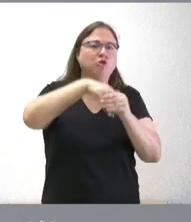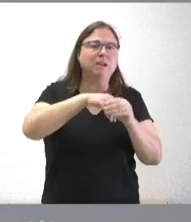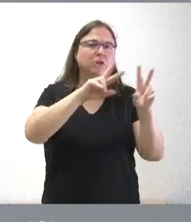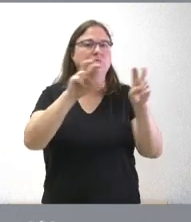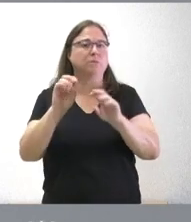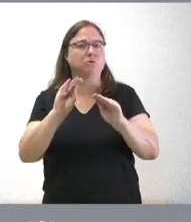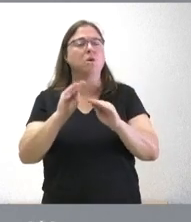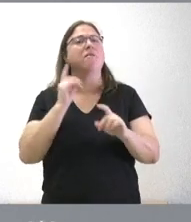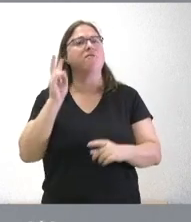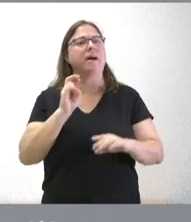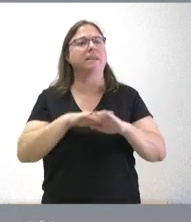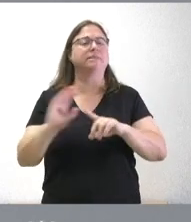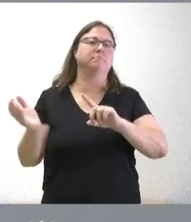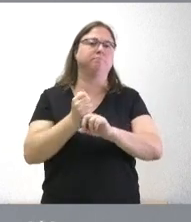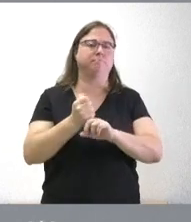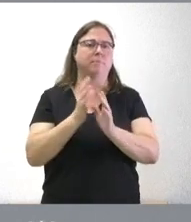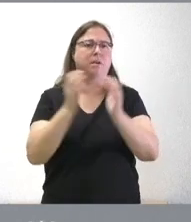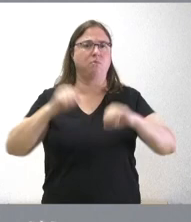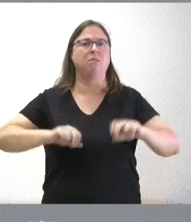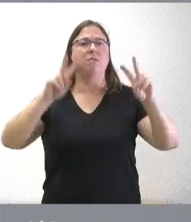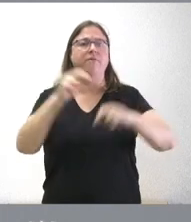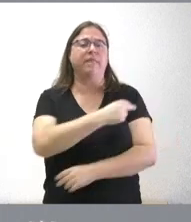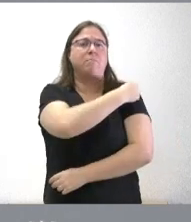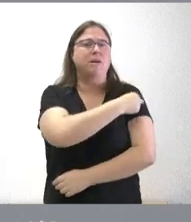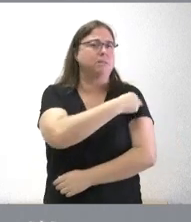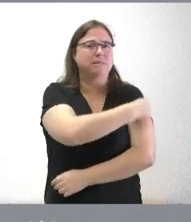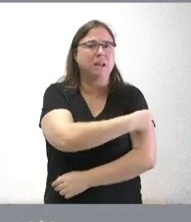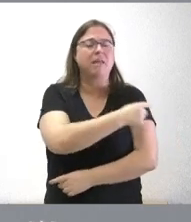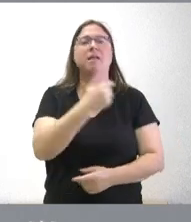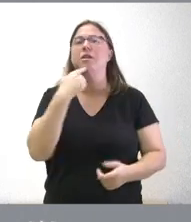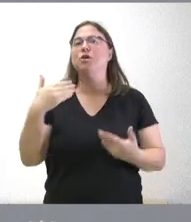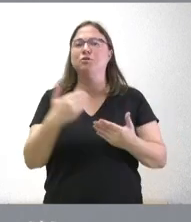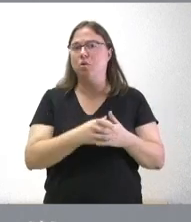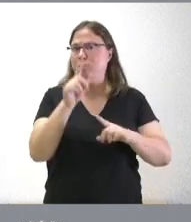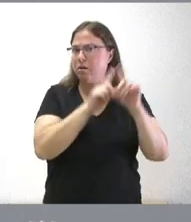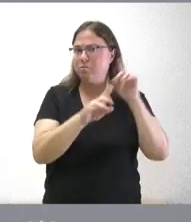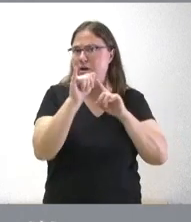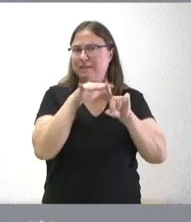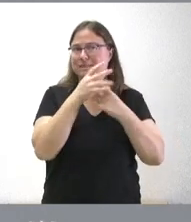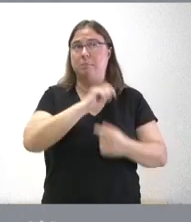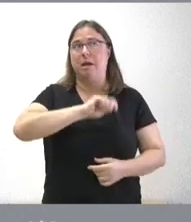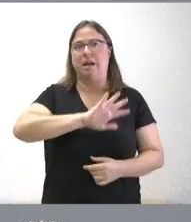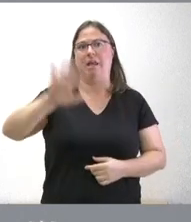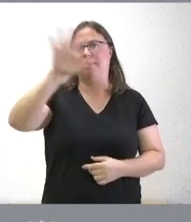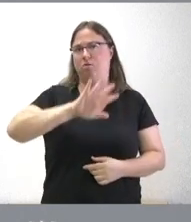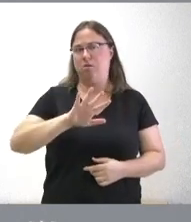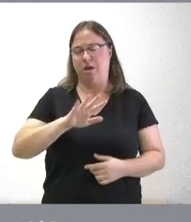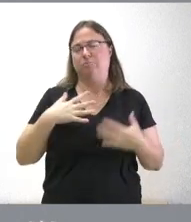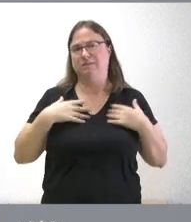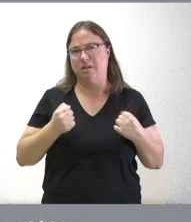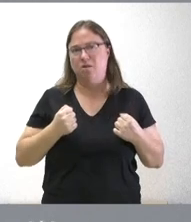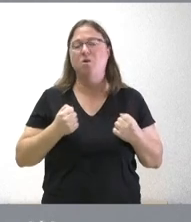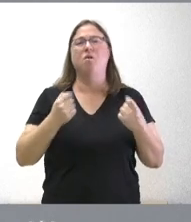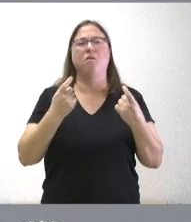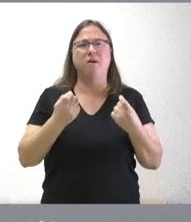útiles si conseguimos alcanzar acuerdos en materia de sanidad todos sabemos que hay una serie de problemas en el contexto del sistema nacional de salud que faltan